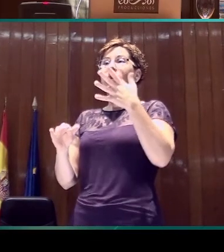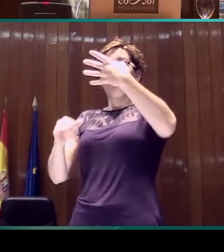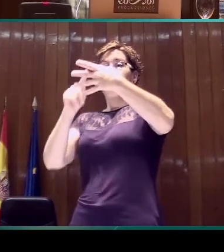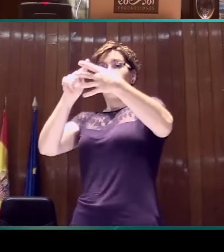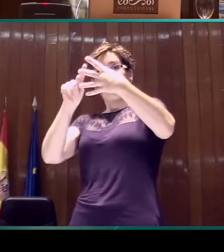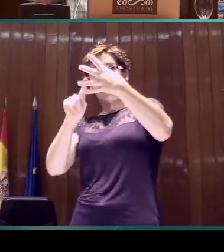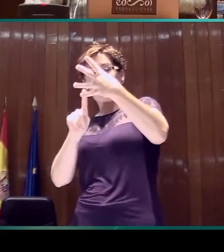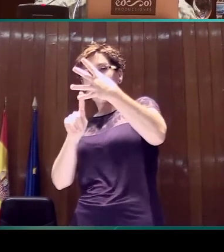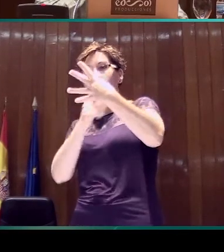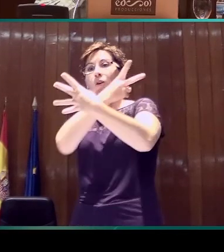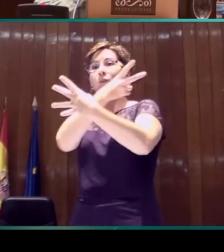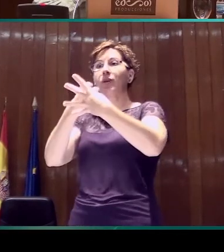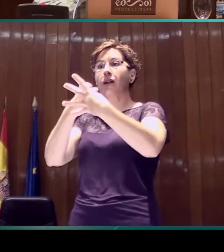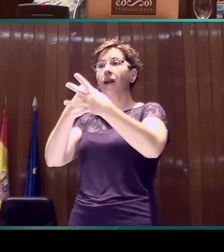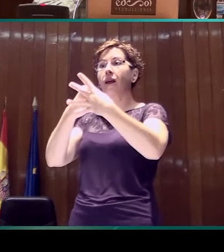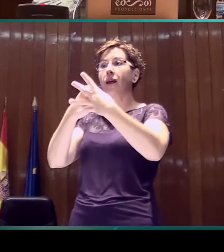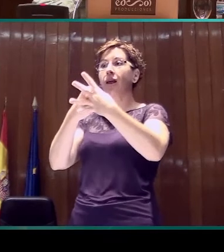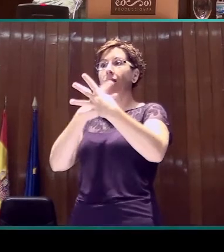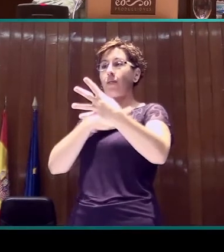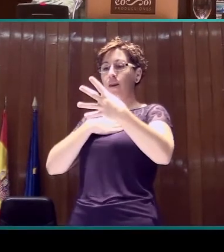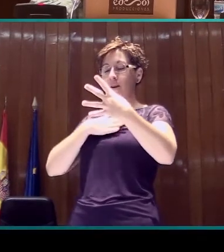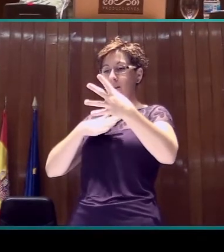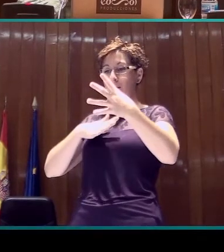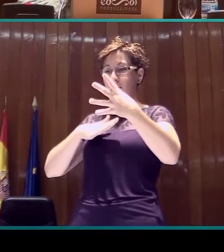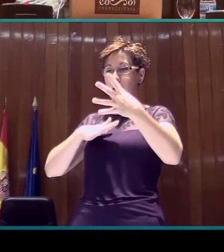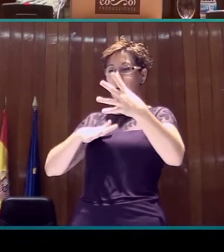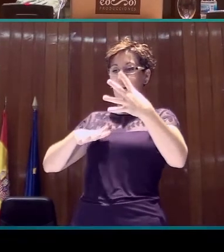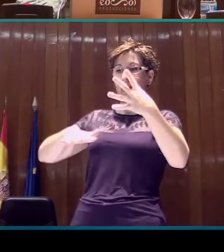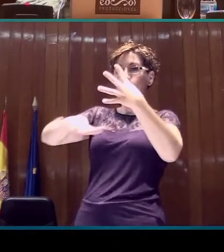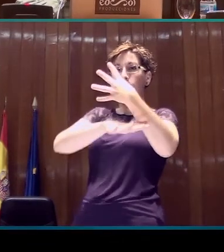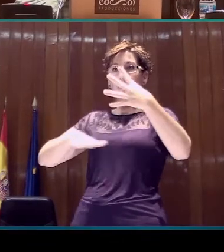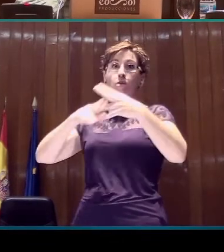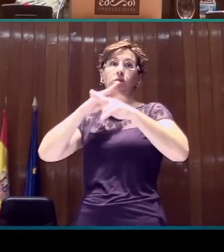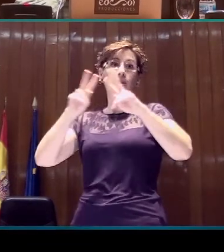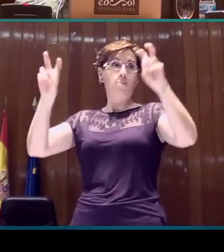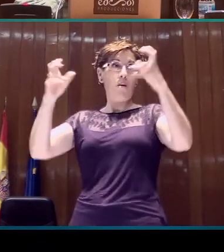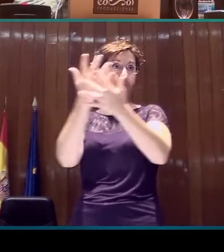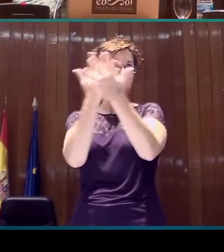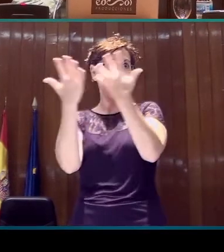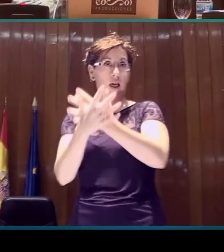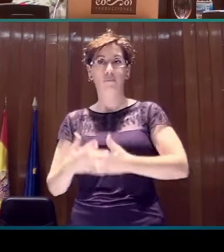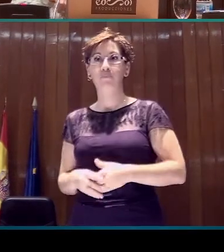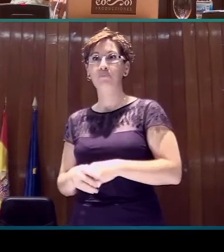heredado características de ambos espacios, el espacio mezcla, la boya lista.